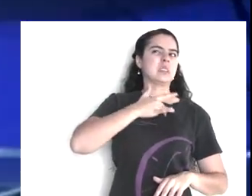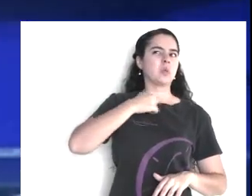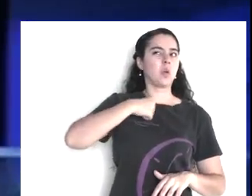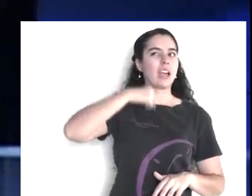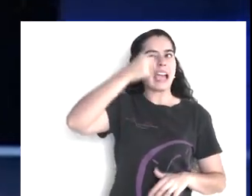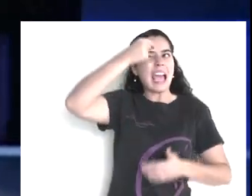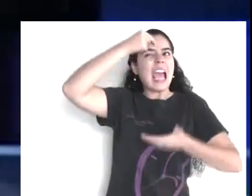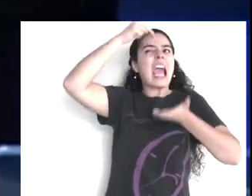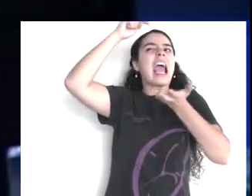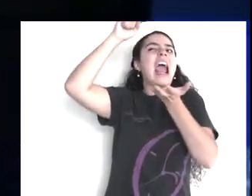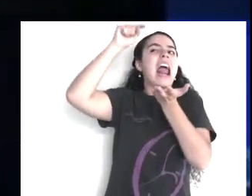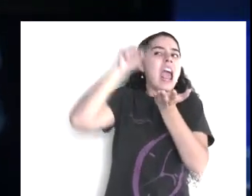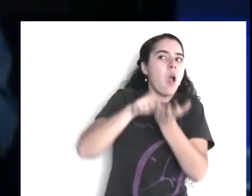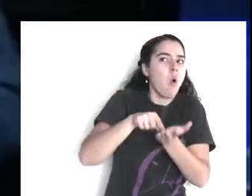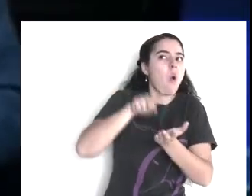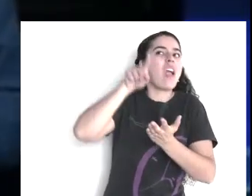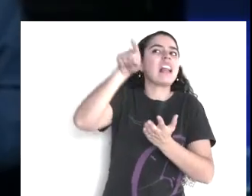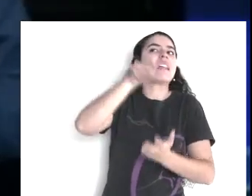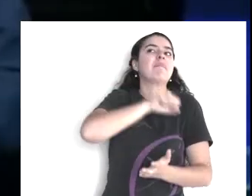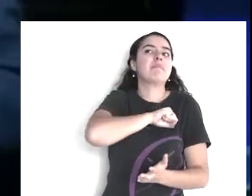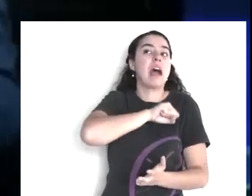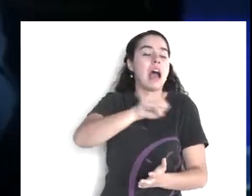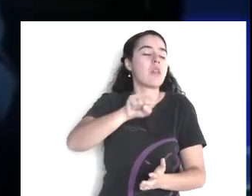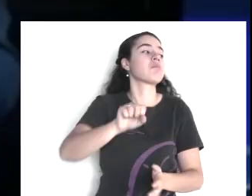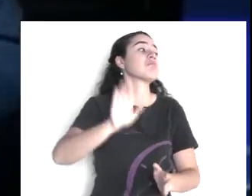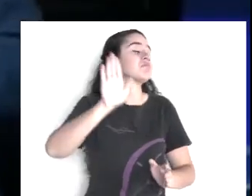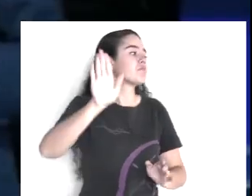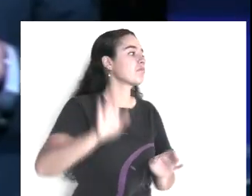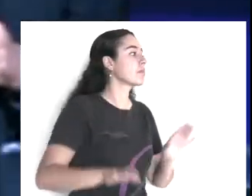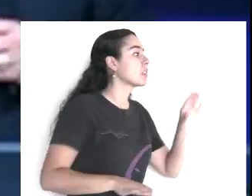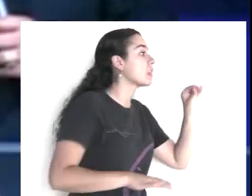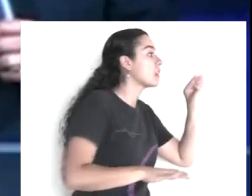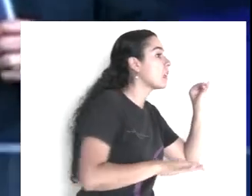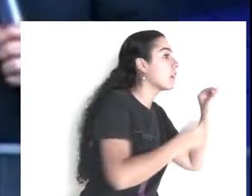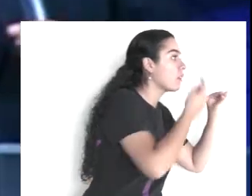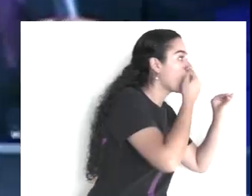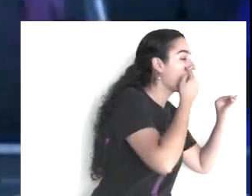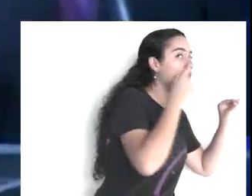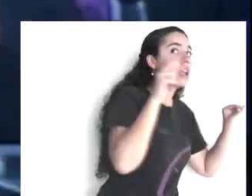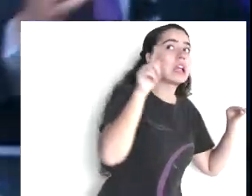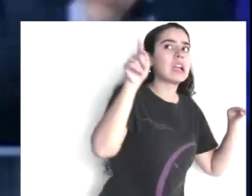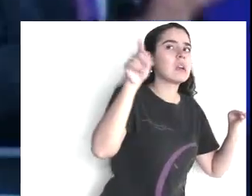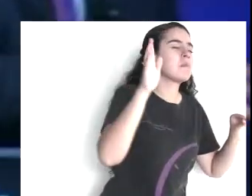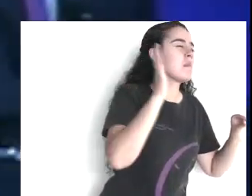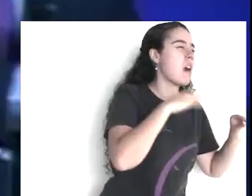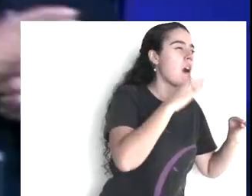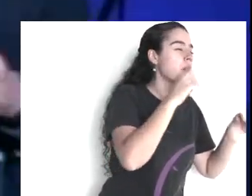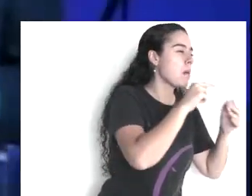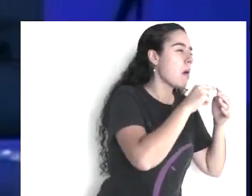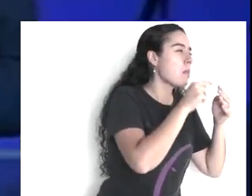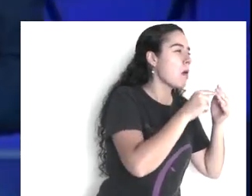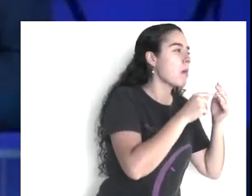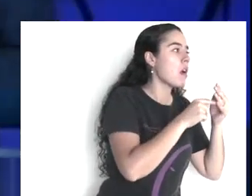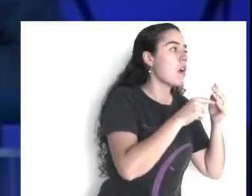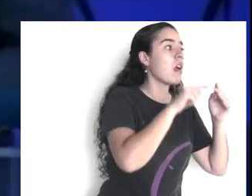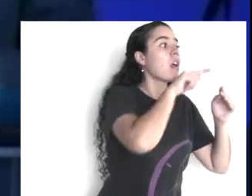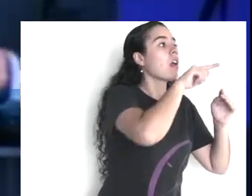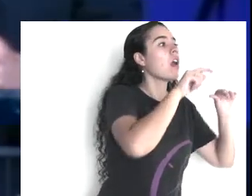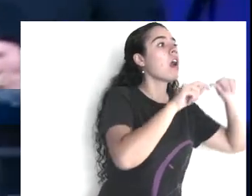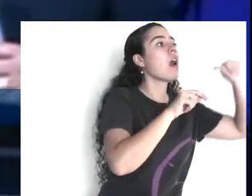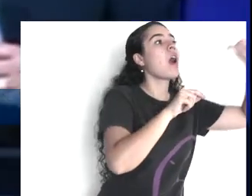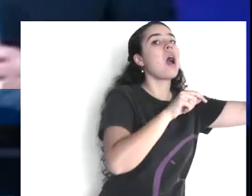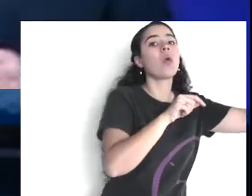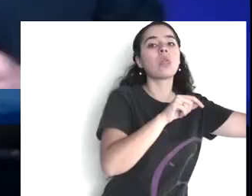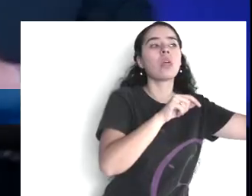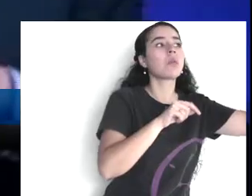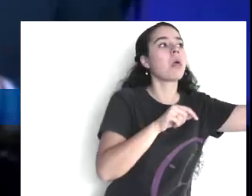esto, etcétera, etcétera, vamos, y se lo contamos a otro, y luego este, lo asume como verdadero, y va y se lo cuenta a otro, que sin